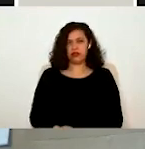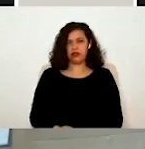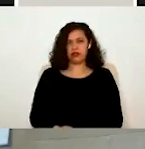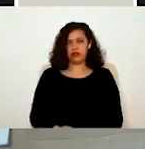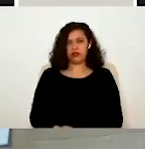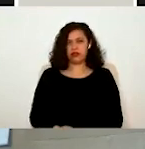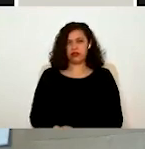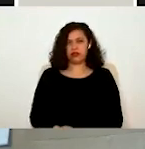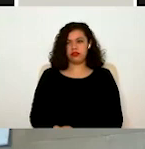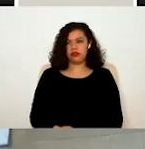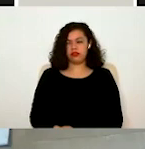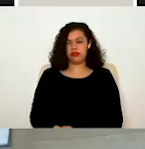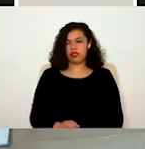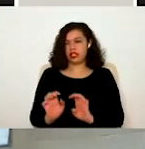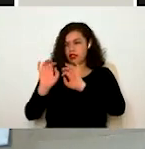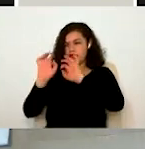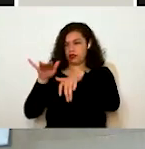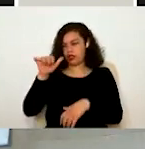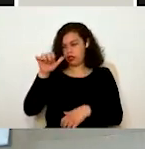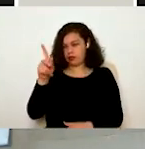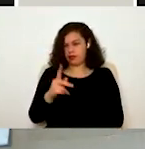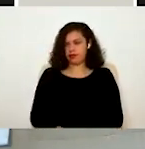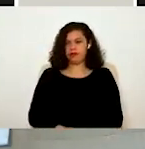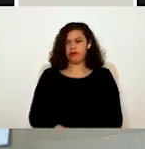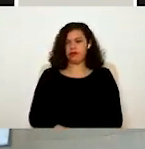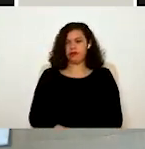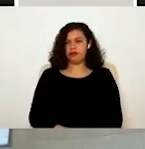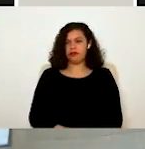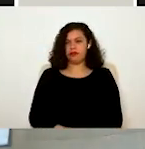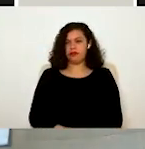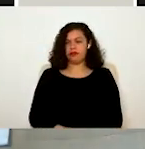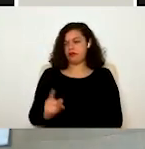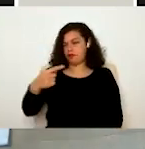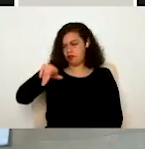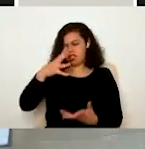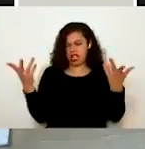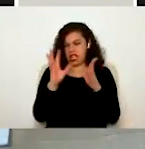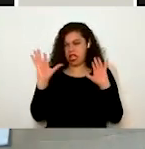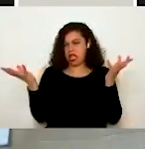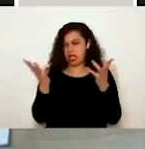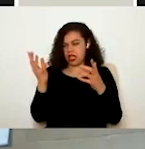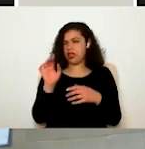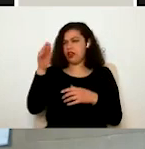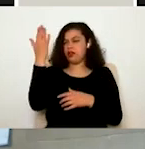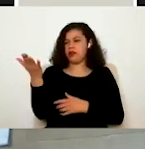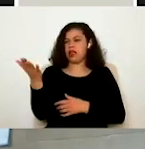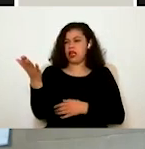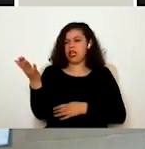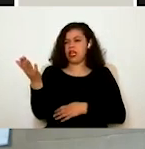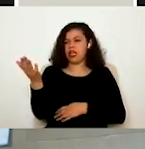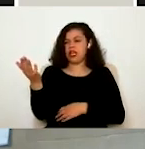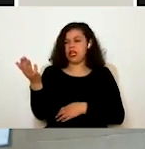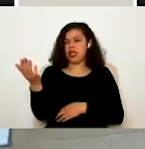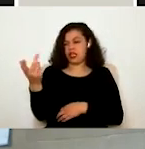Es este de aquí, inscripción de IAP. Aquí ustedes le darían crear y, bueno, aquí ustedes solicitarían la de alta al apoderado, ¿no?